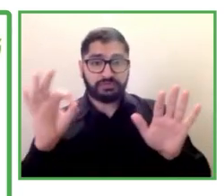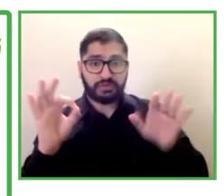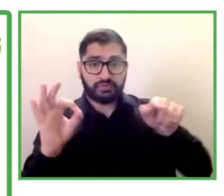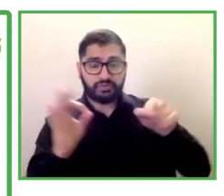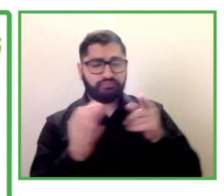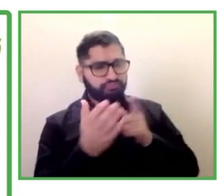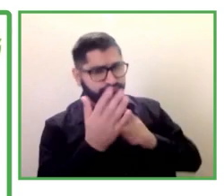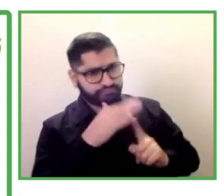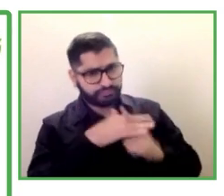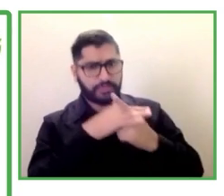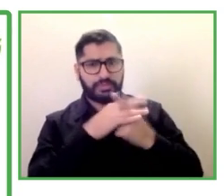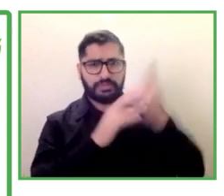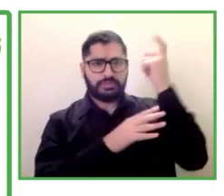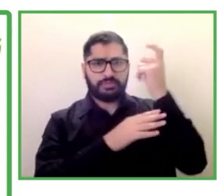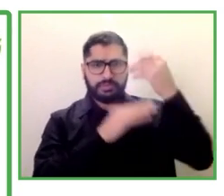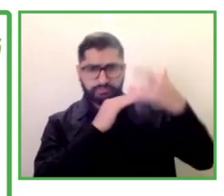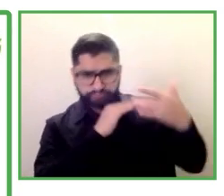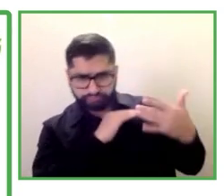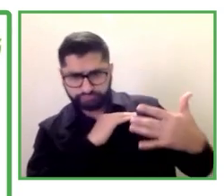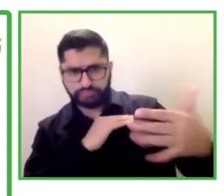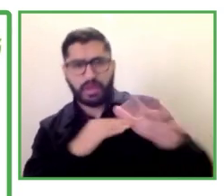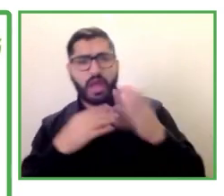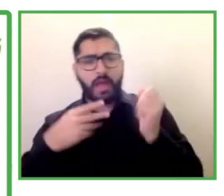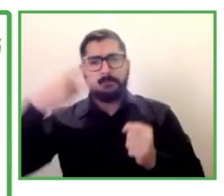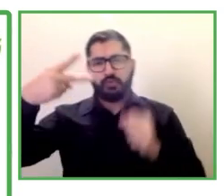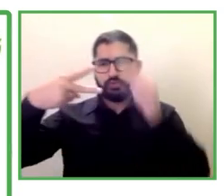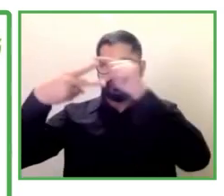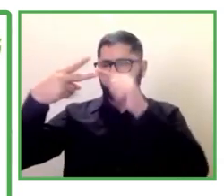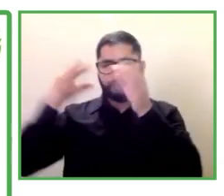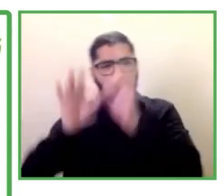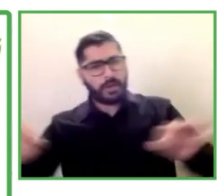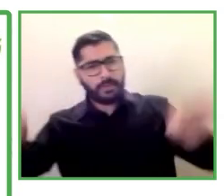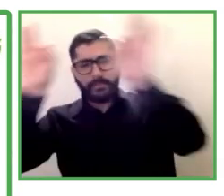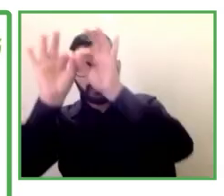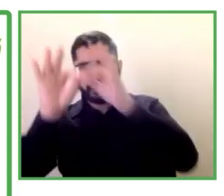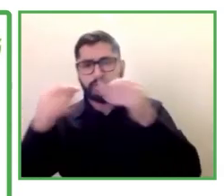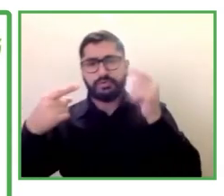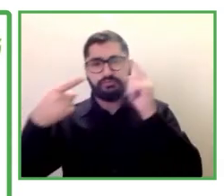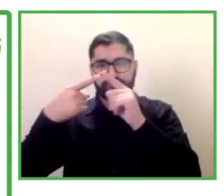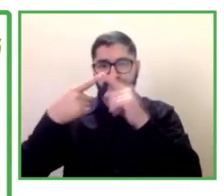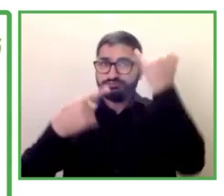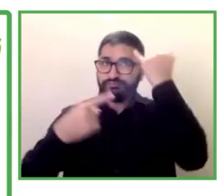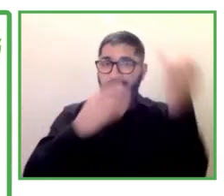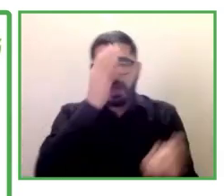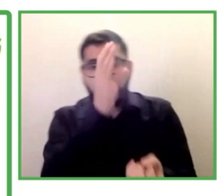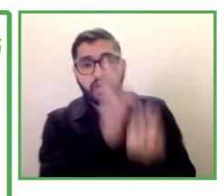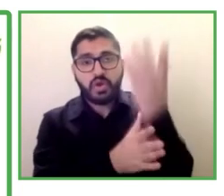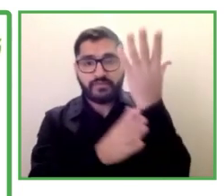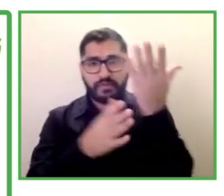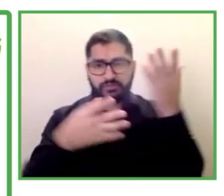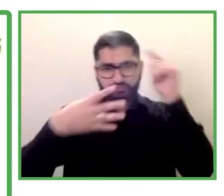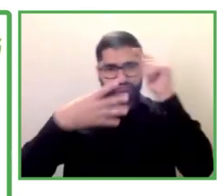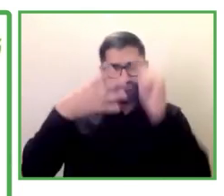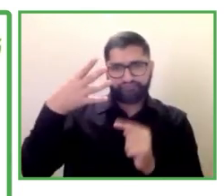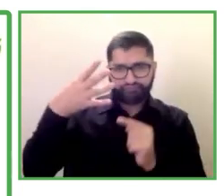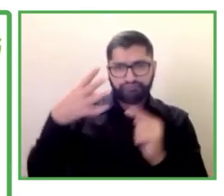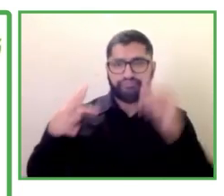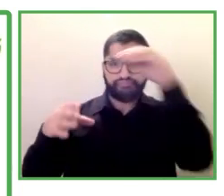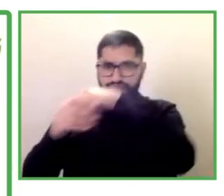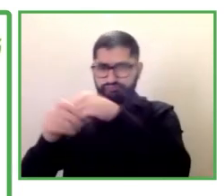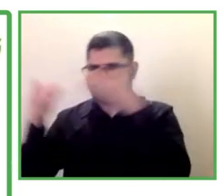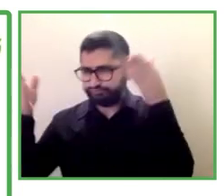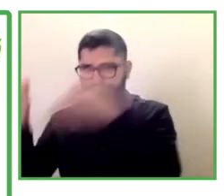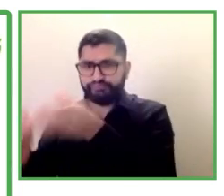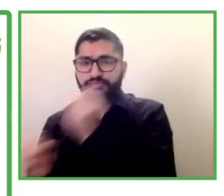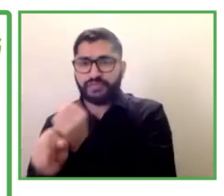innovadoras y que permiten la calificación de este programa como un programa de empleo. Por un lado, como ya les decía, que se aprovecha la estancia